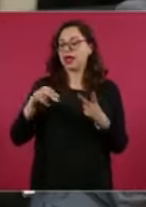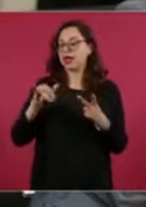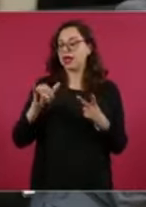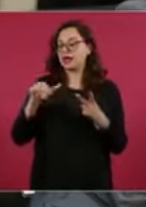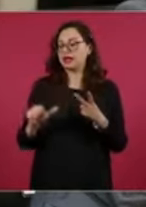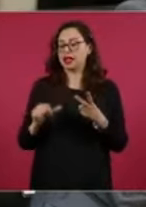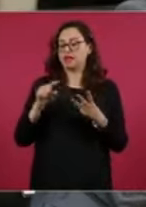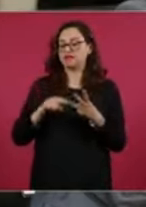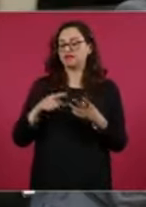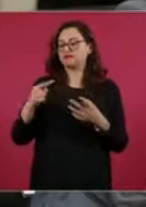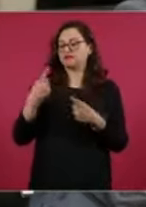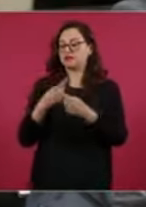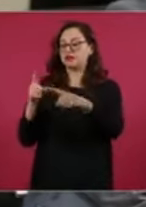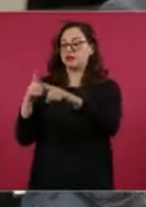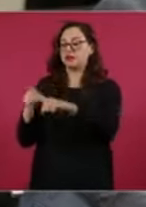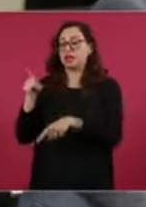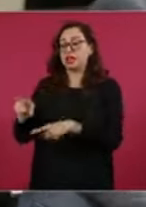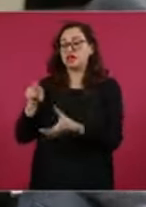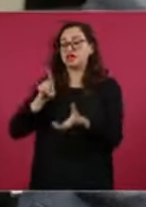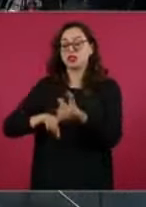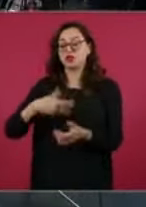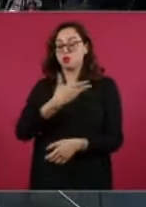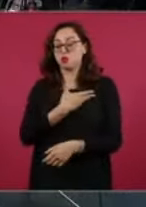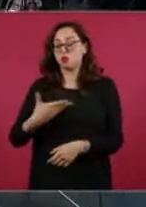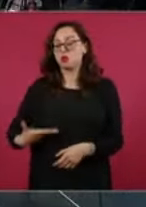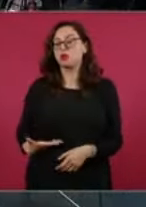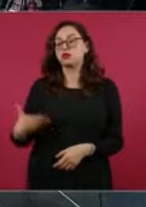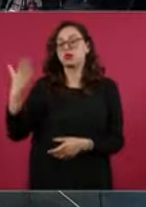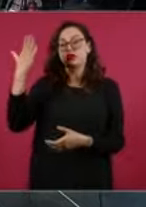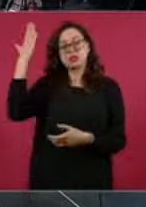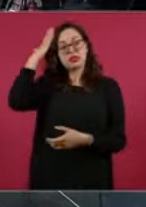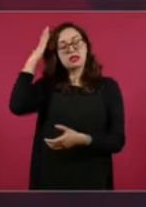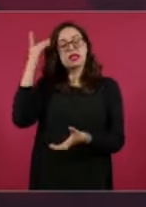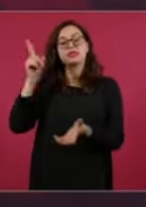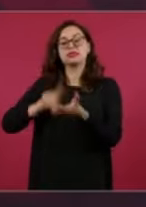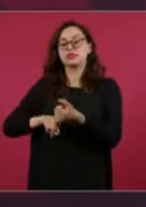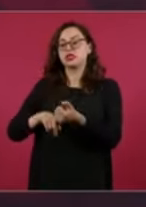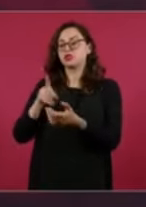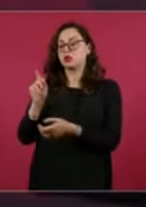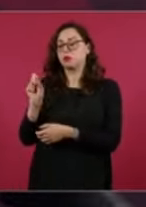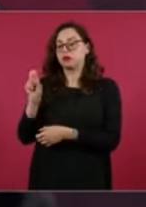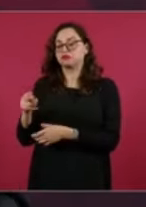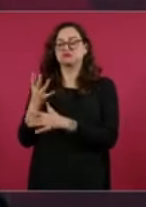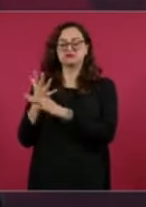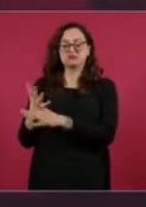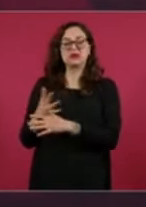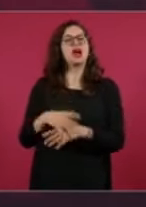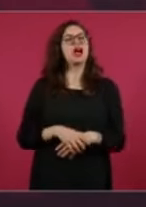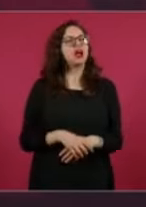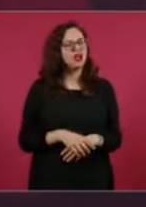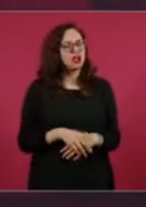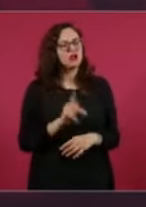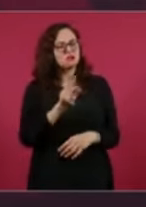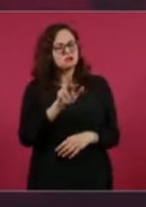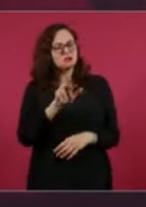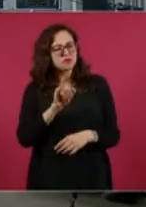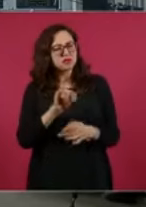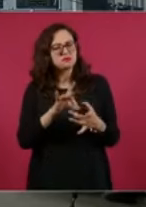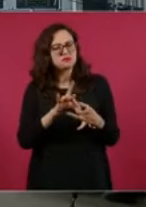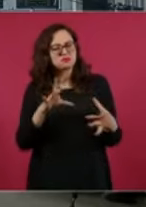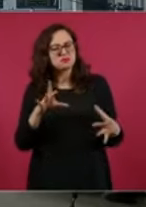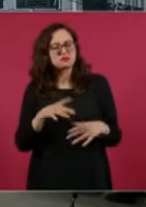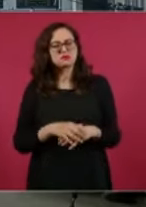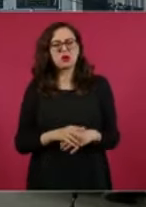Cepeda fueron consultados por el Ah, separarse, por ejemplo, del PRI. Del PRI, sí, y no repetir este tipo de